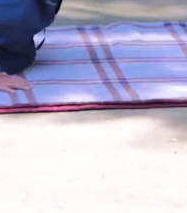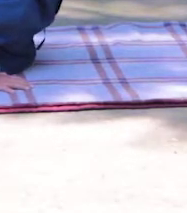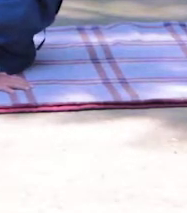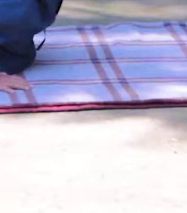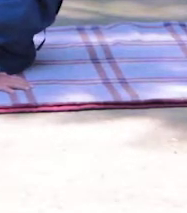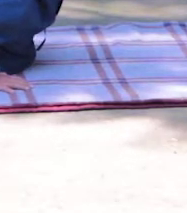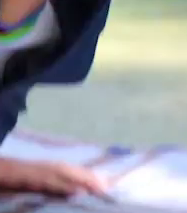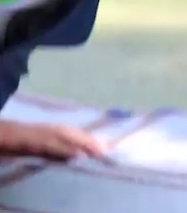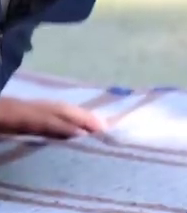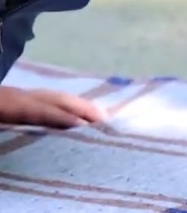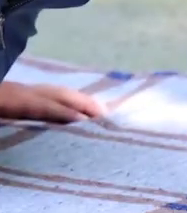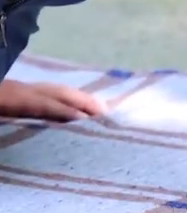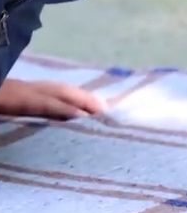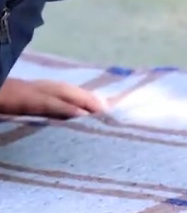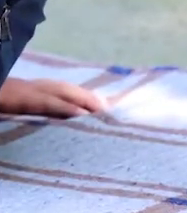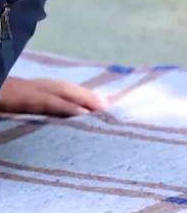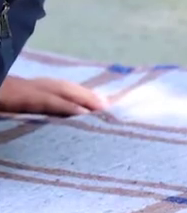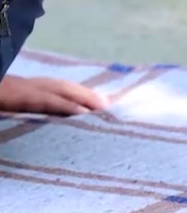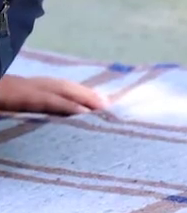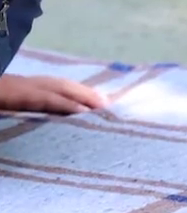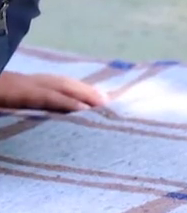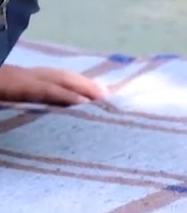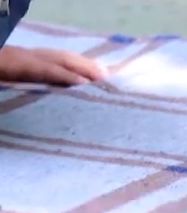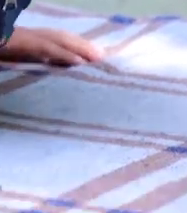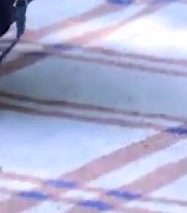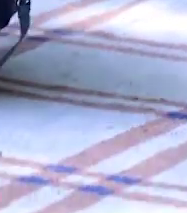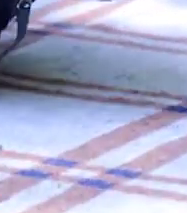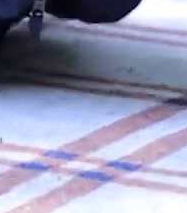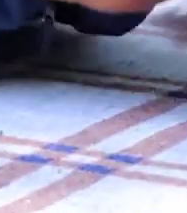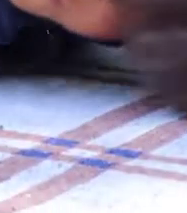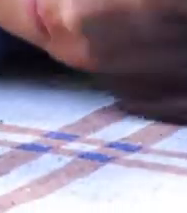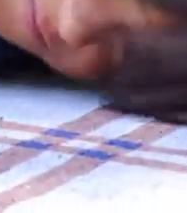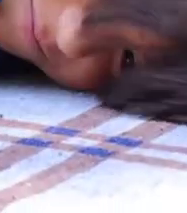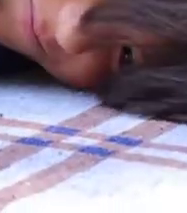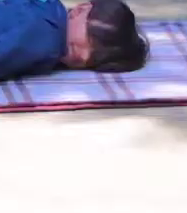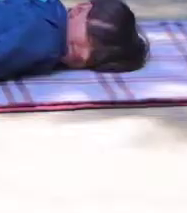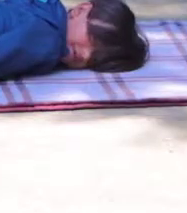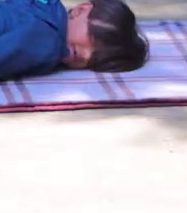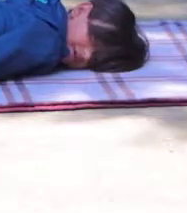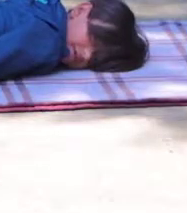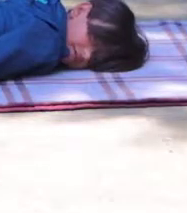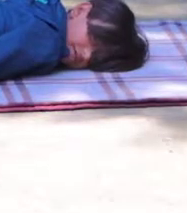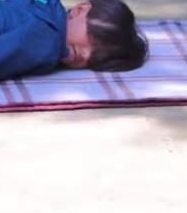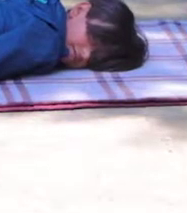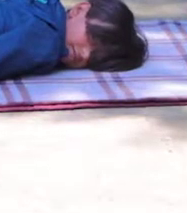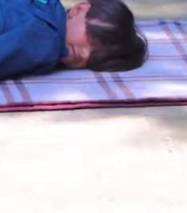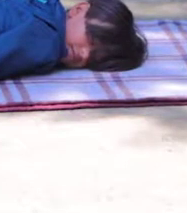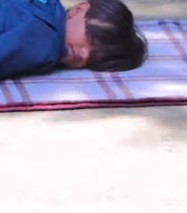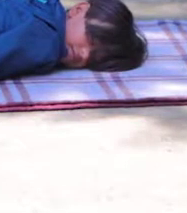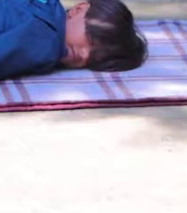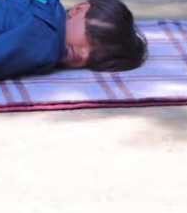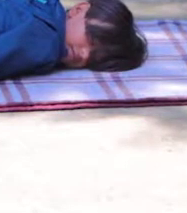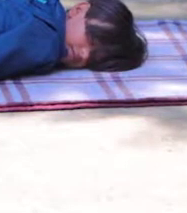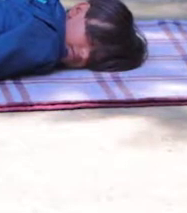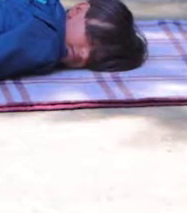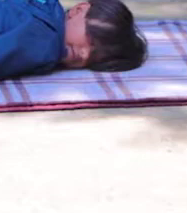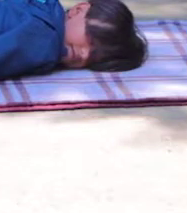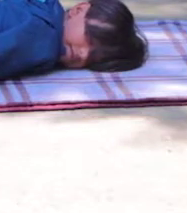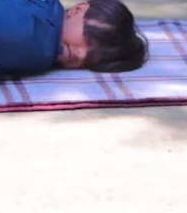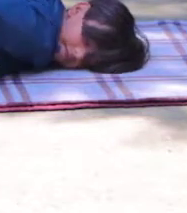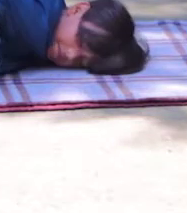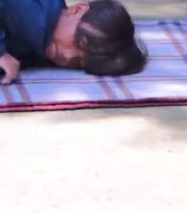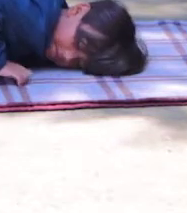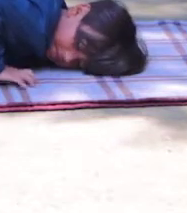Seguimos respirando. Nos acostamos totalmente para relajarnos. Bien. Respira. Nos preparamos